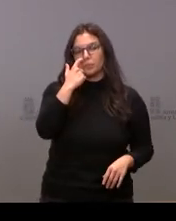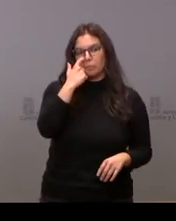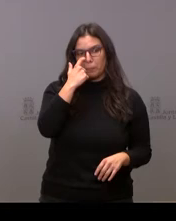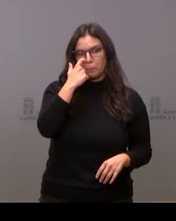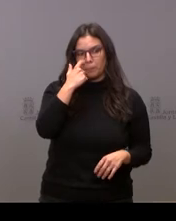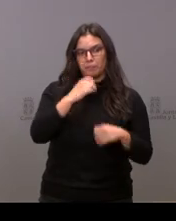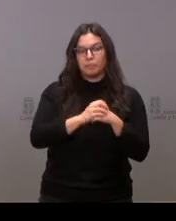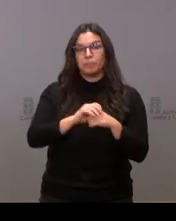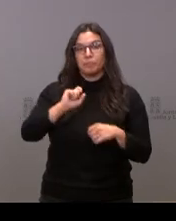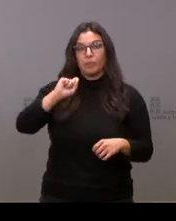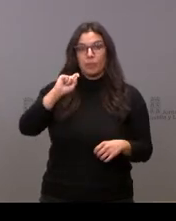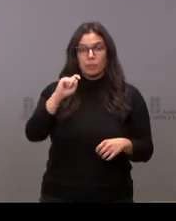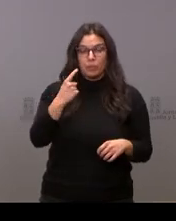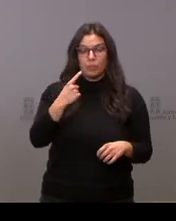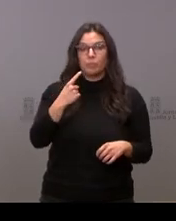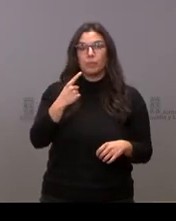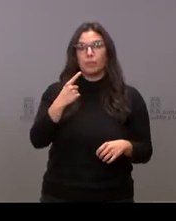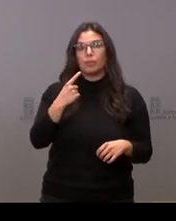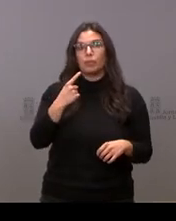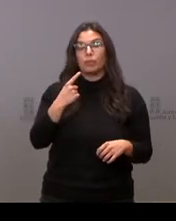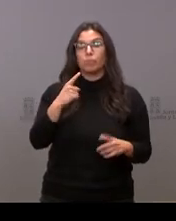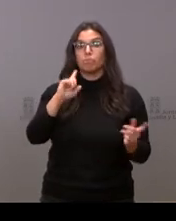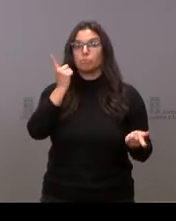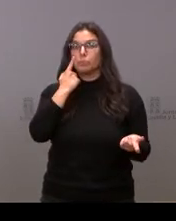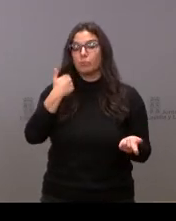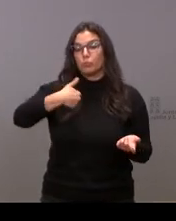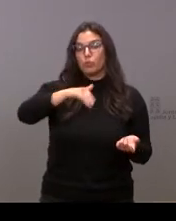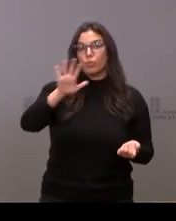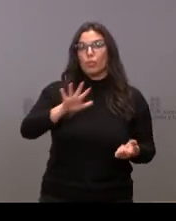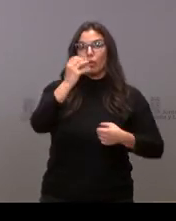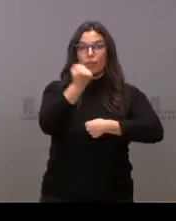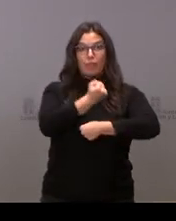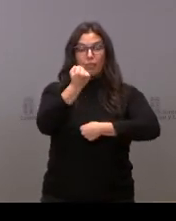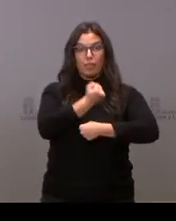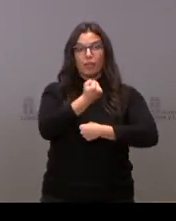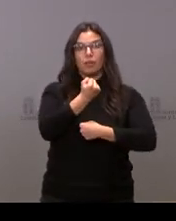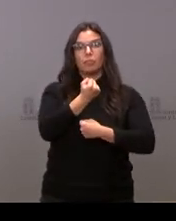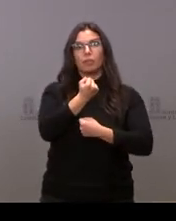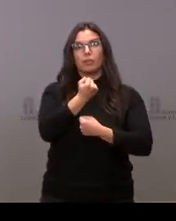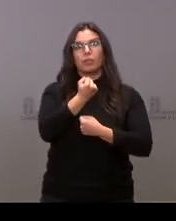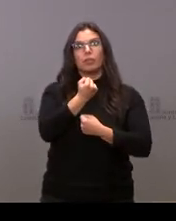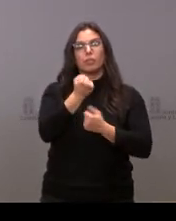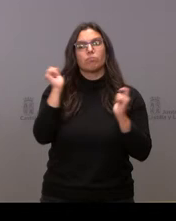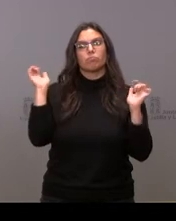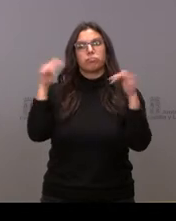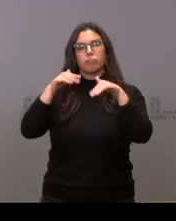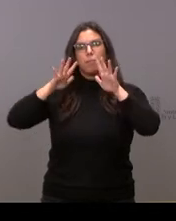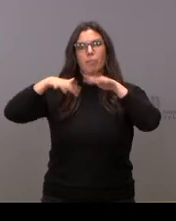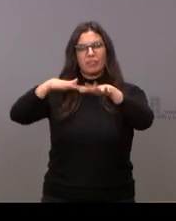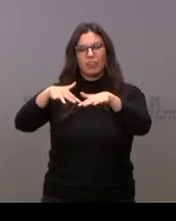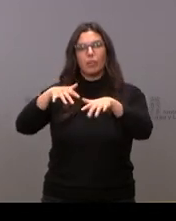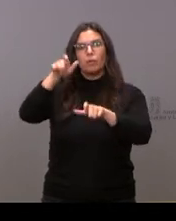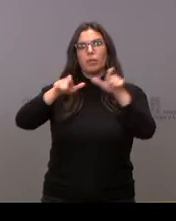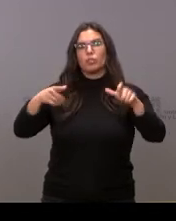Bueno, en primer lugar hemos podido saber que el próximo 5 de diciembre se van a concentrar, manifestar los vecinos de